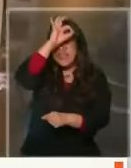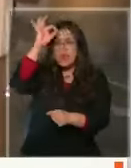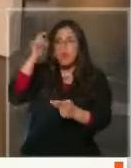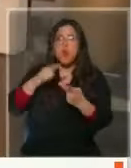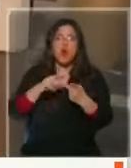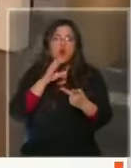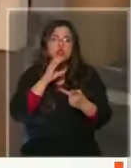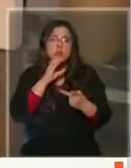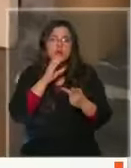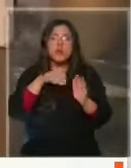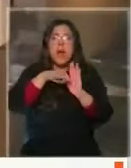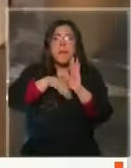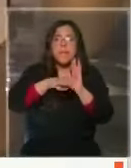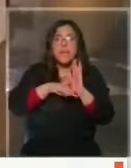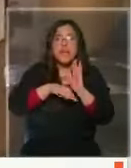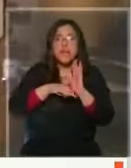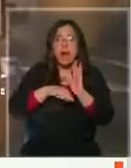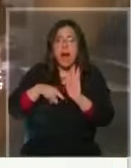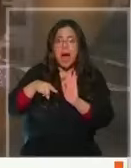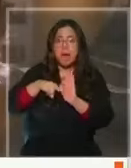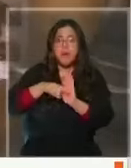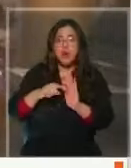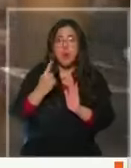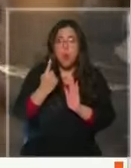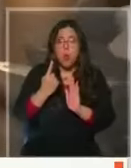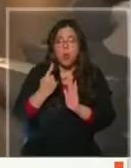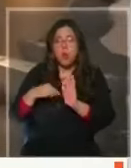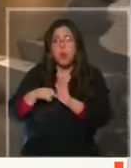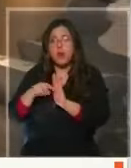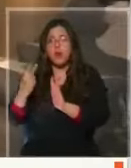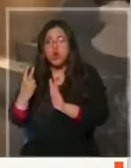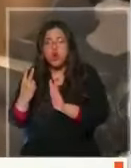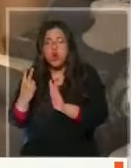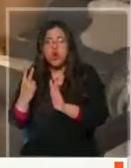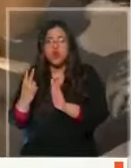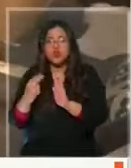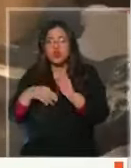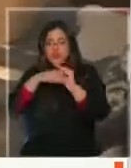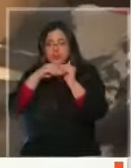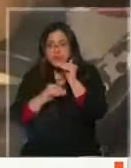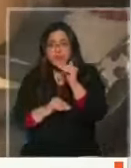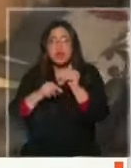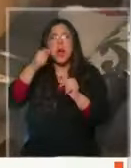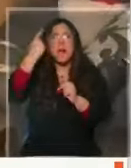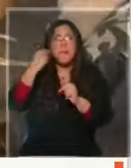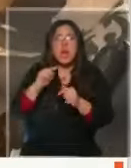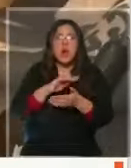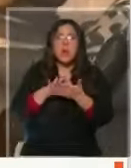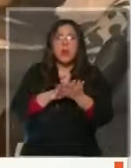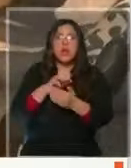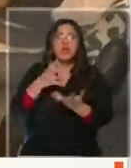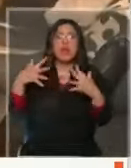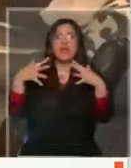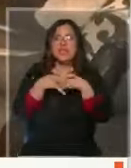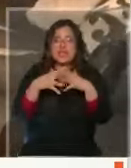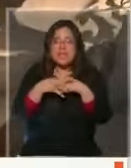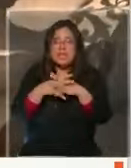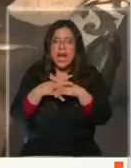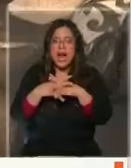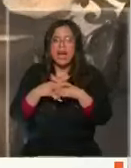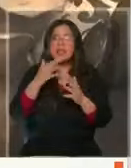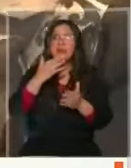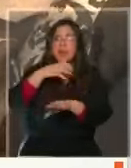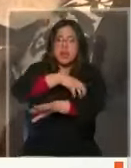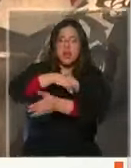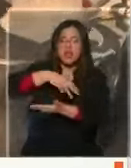con mínimas entre 1 y 2, pero si me voy al interior, a Los Ángeles, sectores interiores de la región de Ñuble, por ejemplo, en Chillán y de la región de Maule,